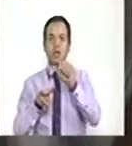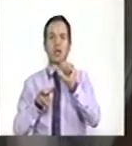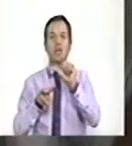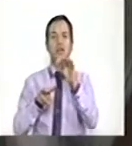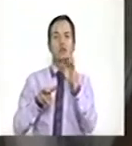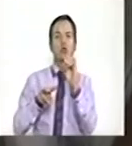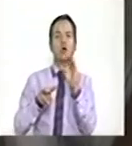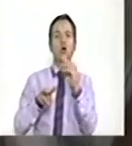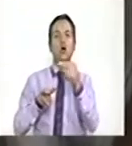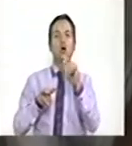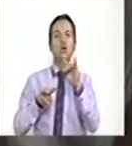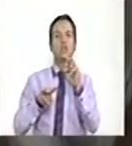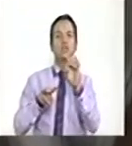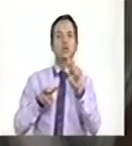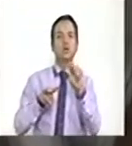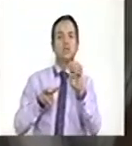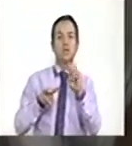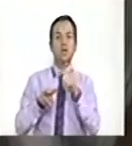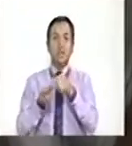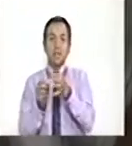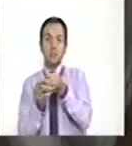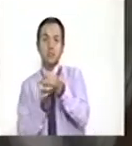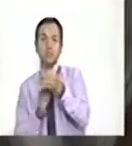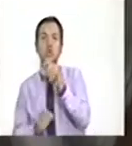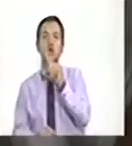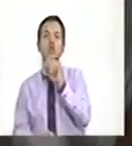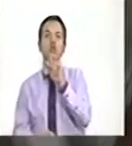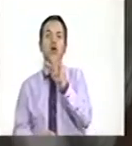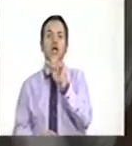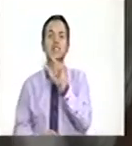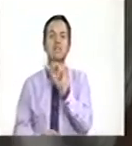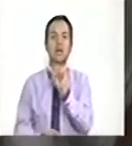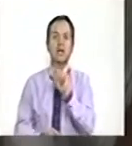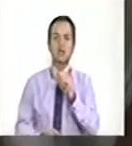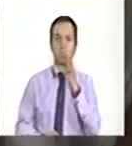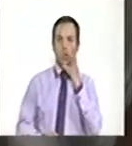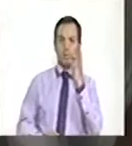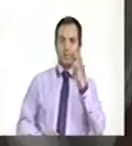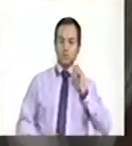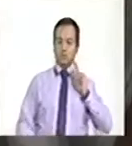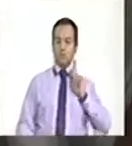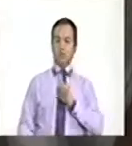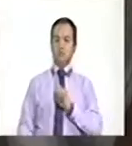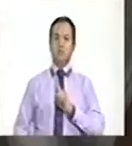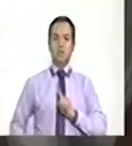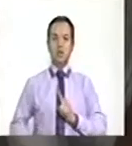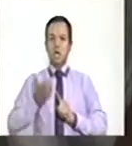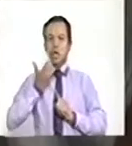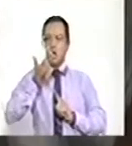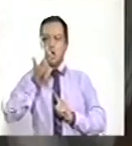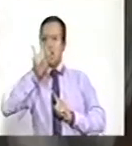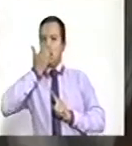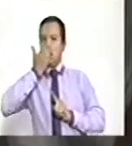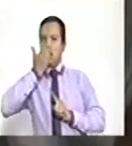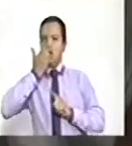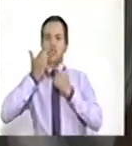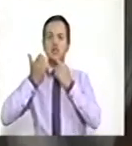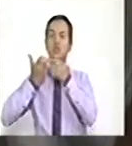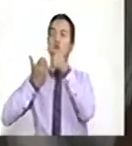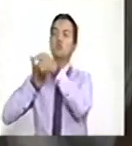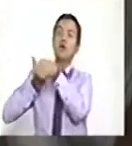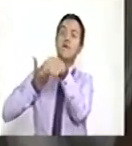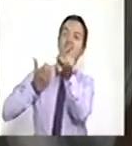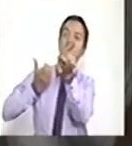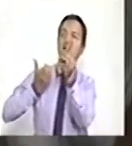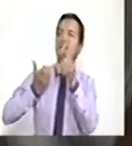cinco sujetos con fusil y radio y teléfono, prohibiendo, oído, la asistencia de la comunidad a reuniones del